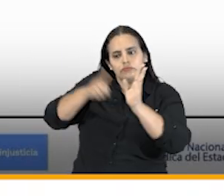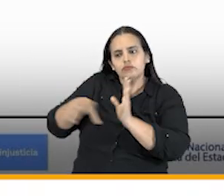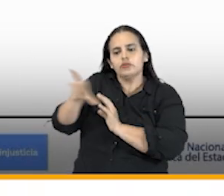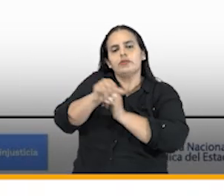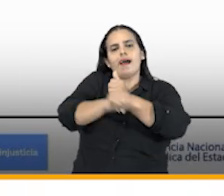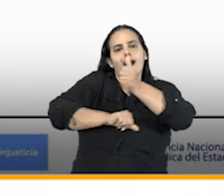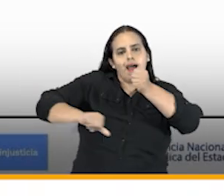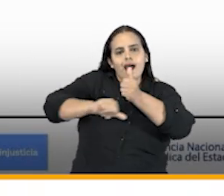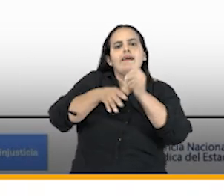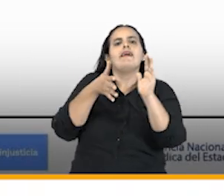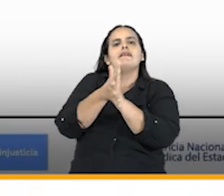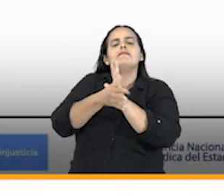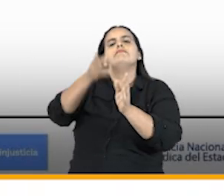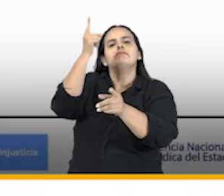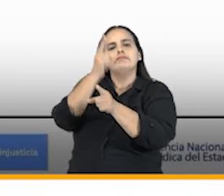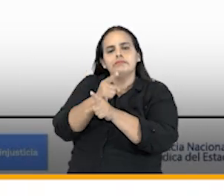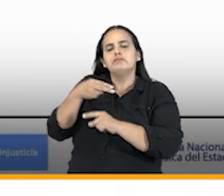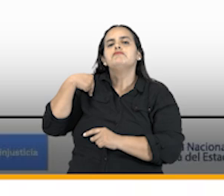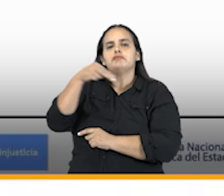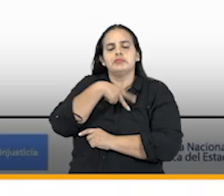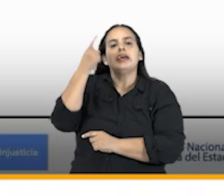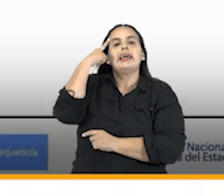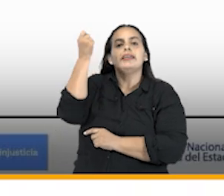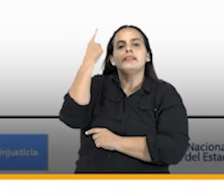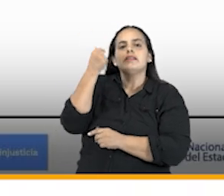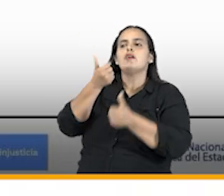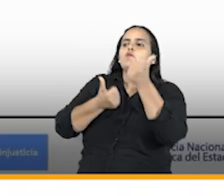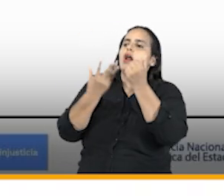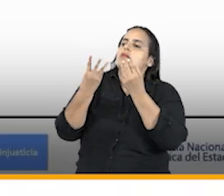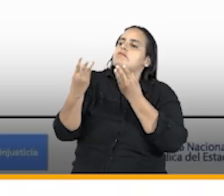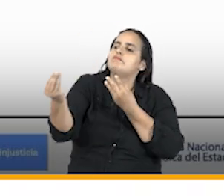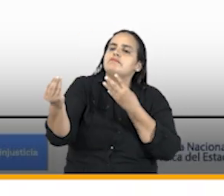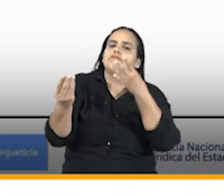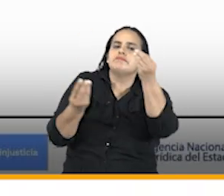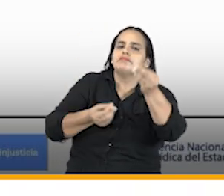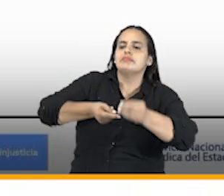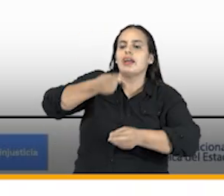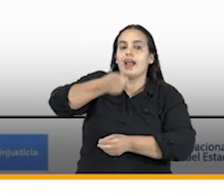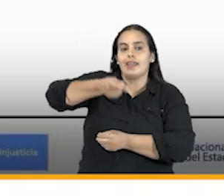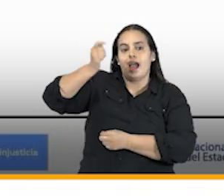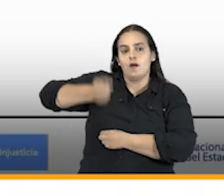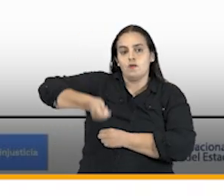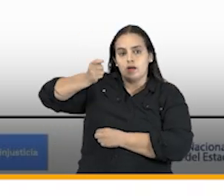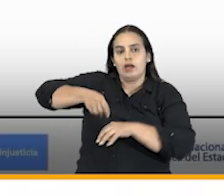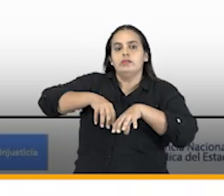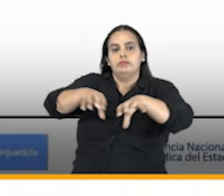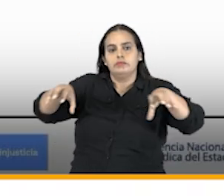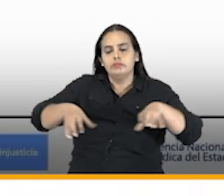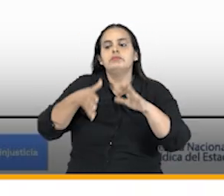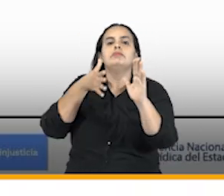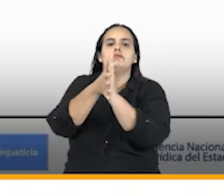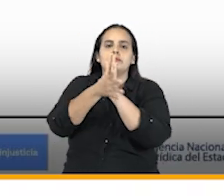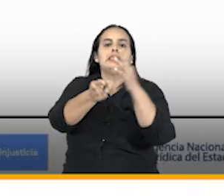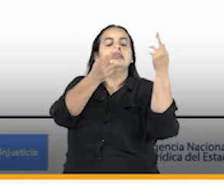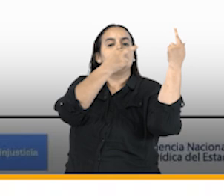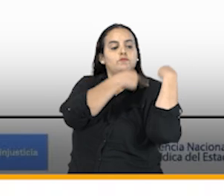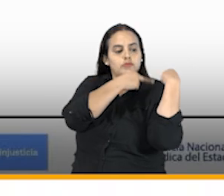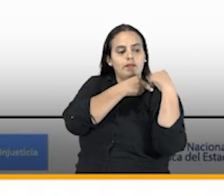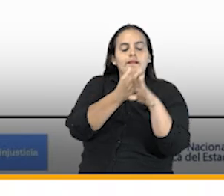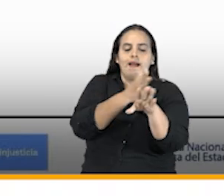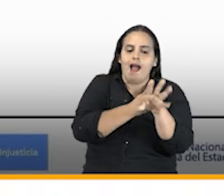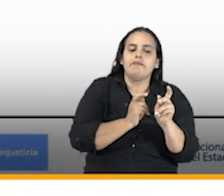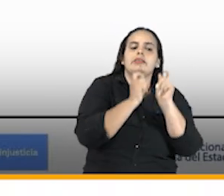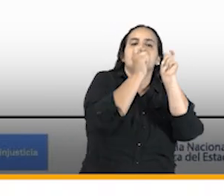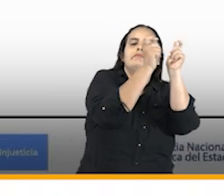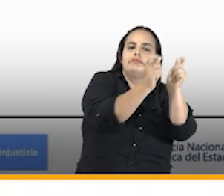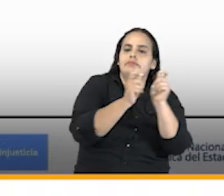cada área esto nos permite también entender cuál es la distribución de cada uno de los abogados en sus labores conforme a las responsabilidades que se les